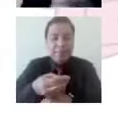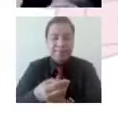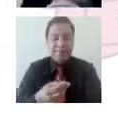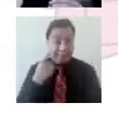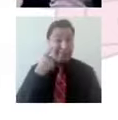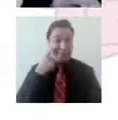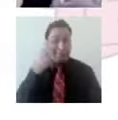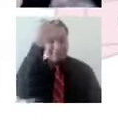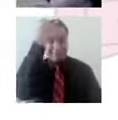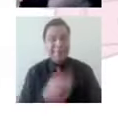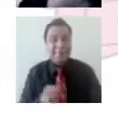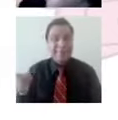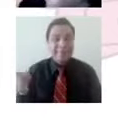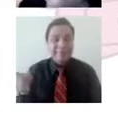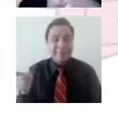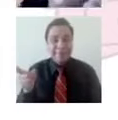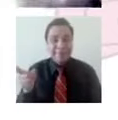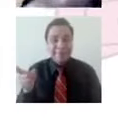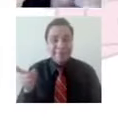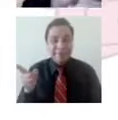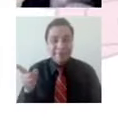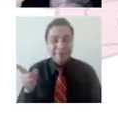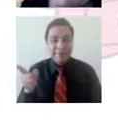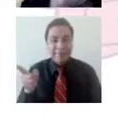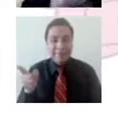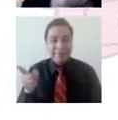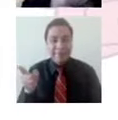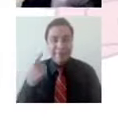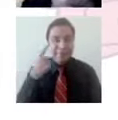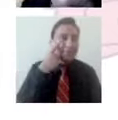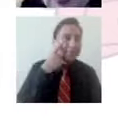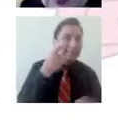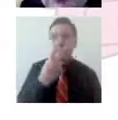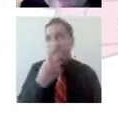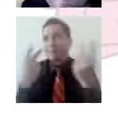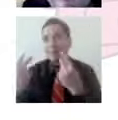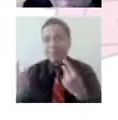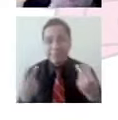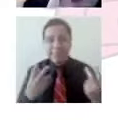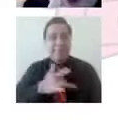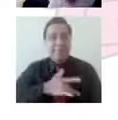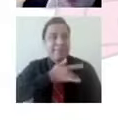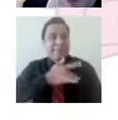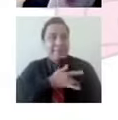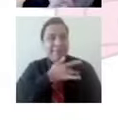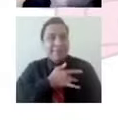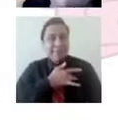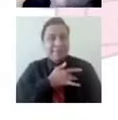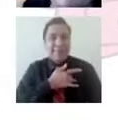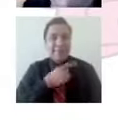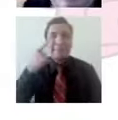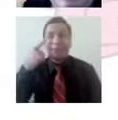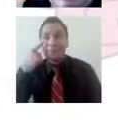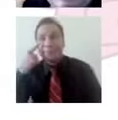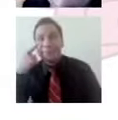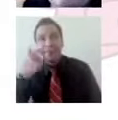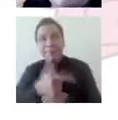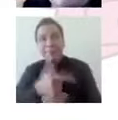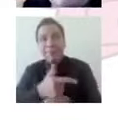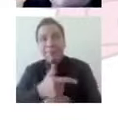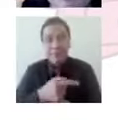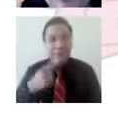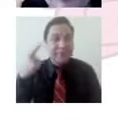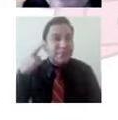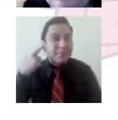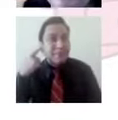yo puedo resolver una situación, otras evitarlas, otras emperadoras, etcétera? Pues muchas de las ocasiones tienen que ver con la percepción. Y la